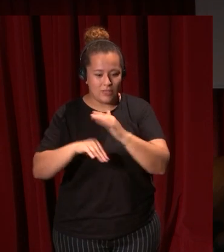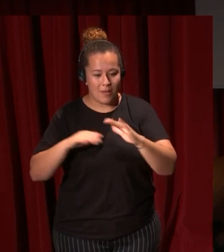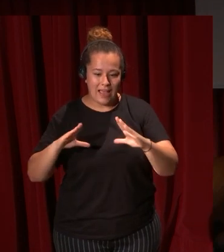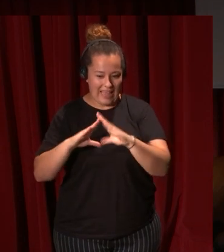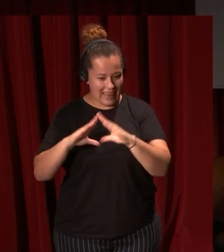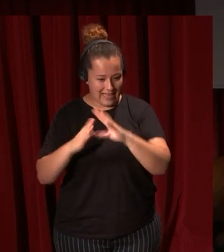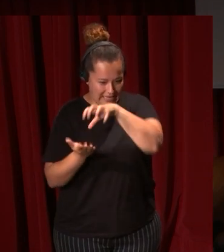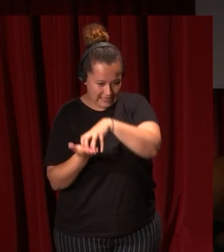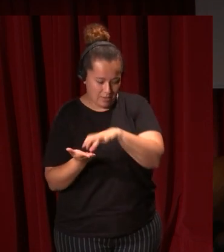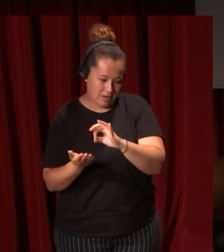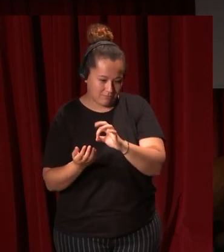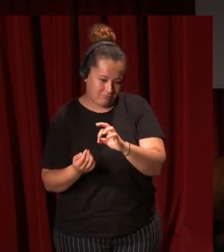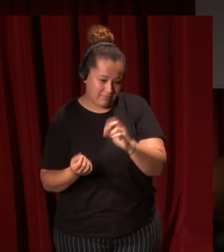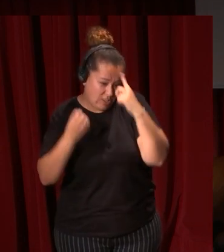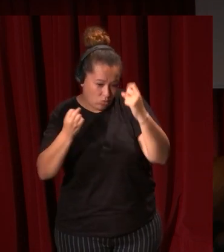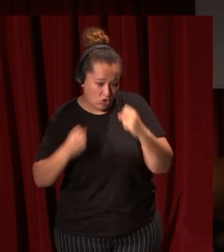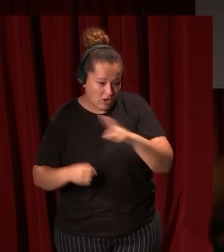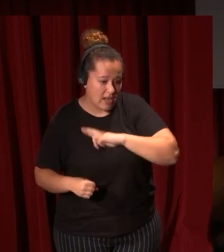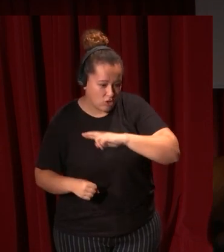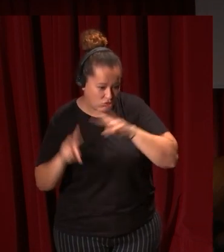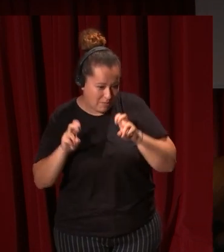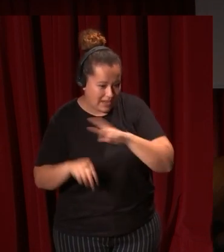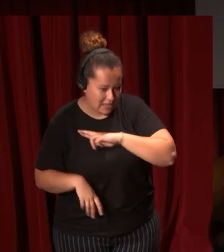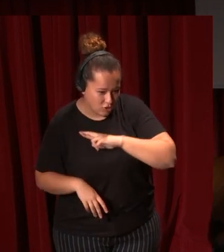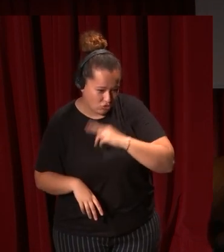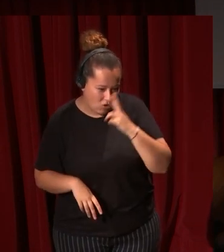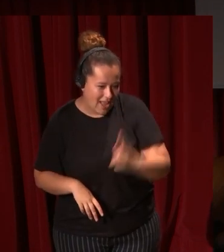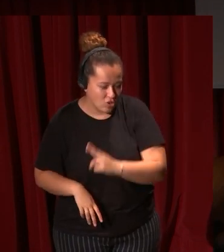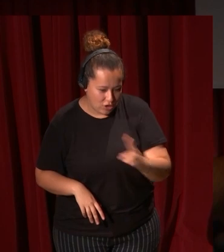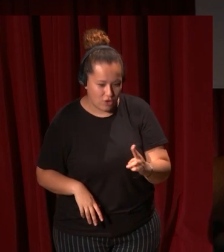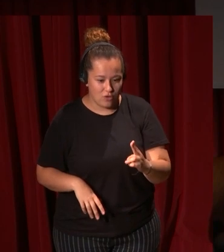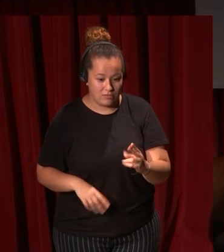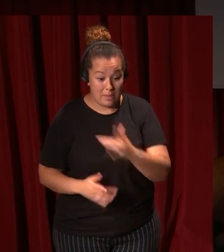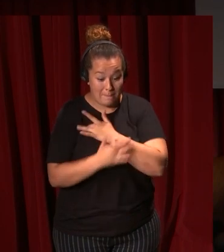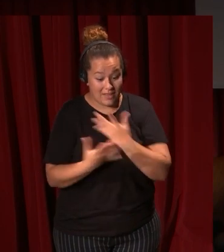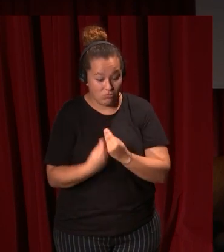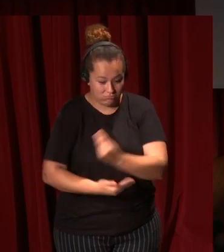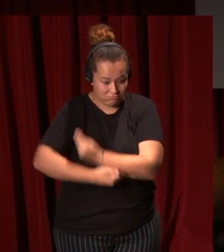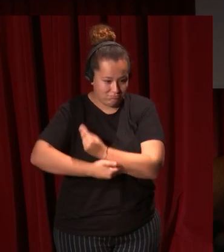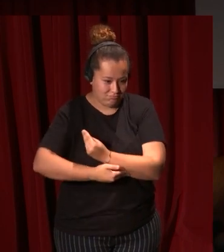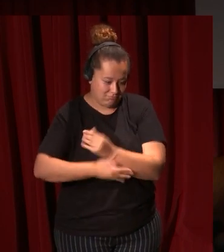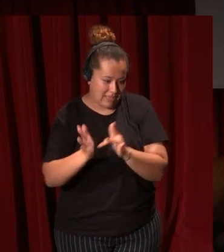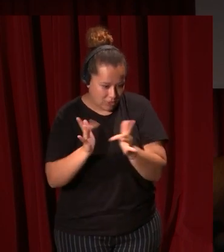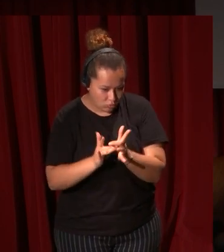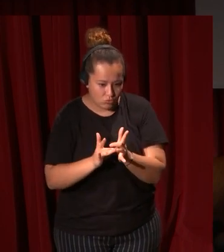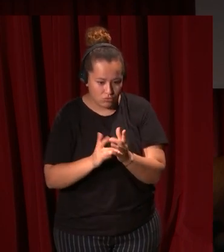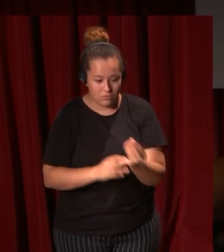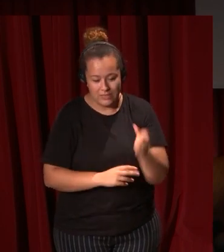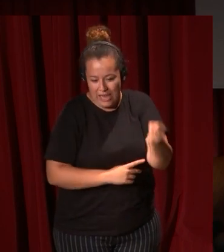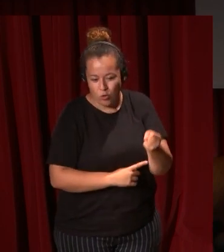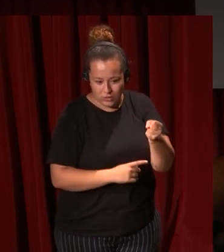iglesia para institución religiosa es un tema religioso católico la virgen con el niño Jesús San José en la parte de arriba a la derecha